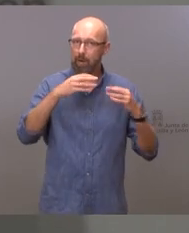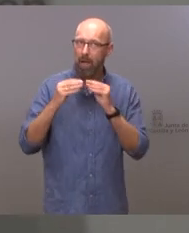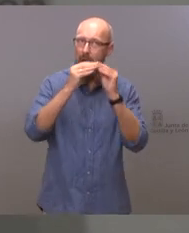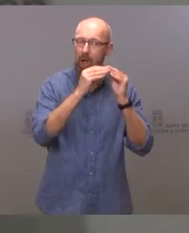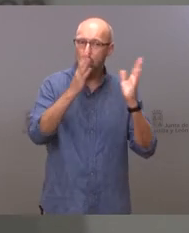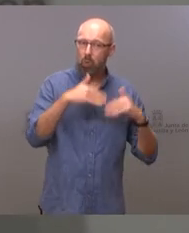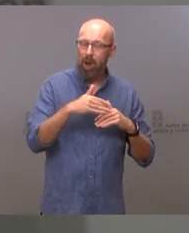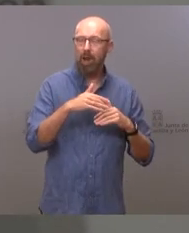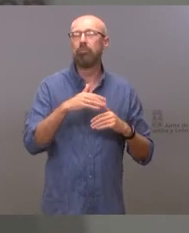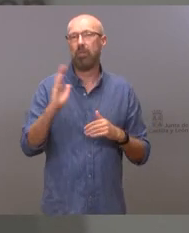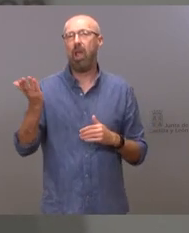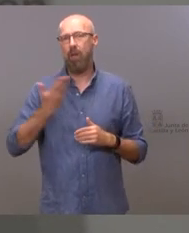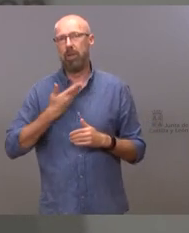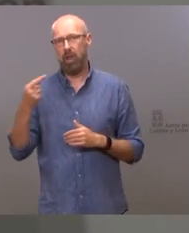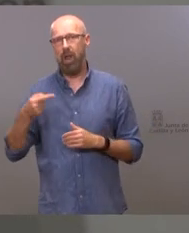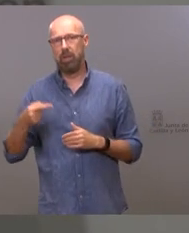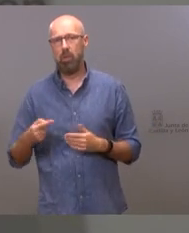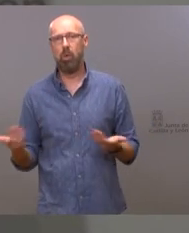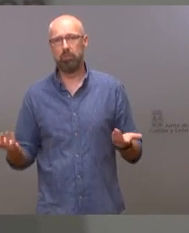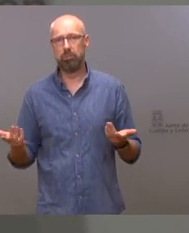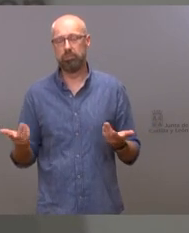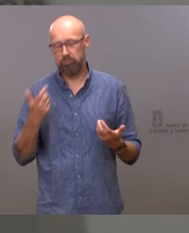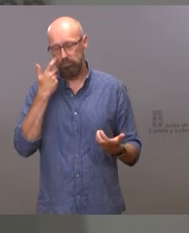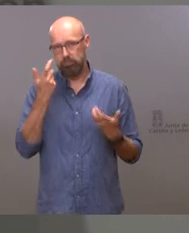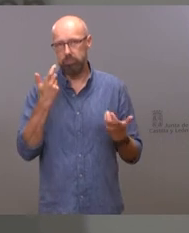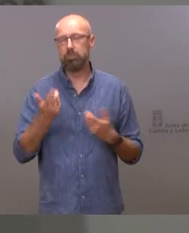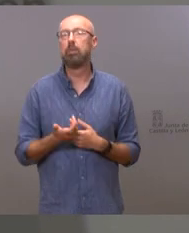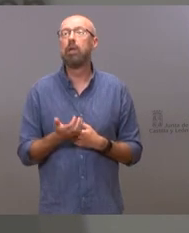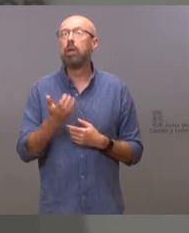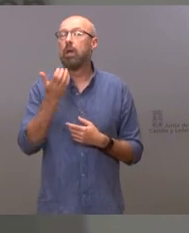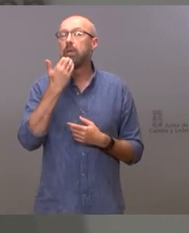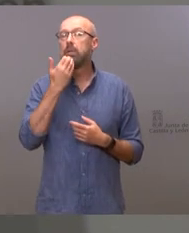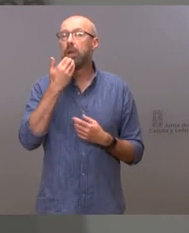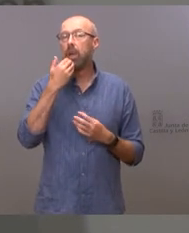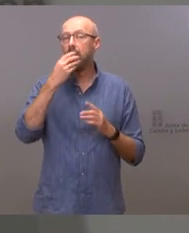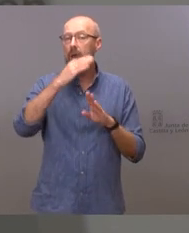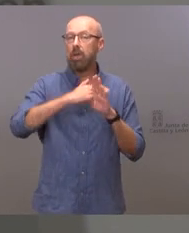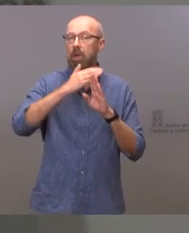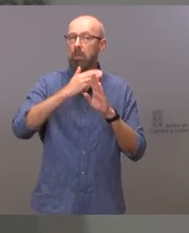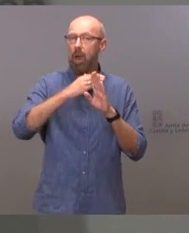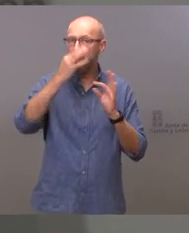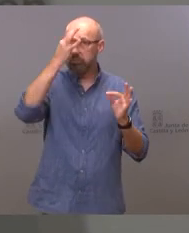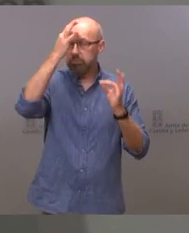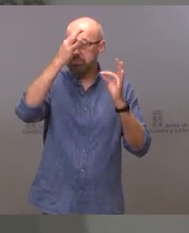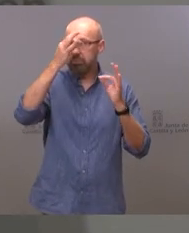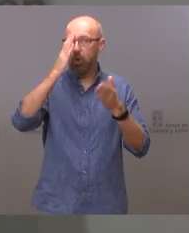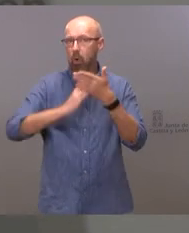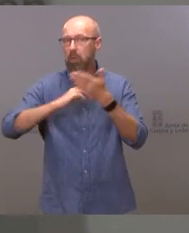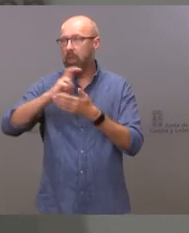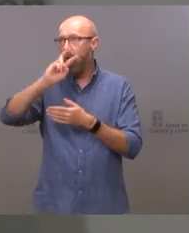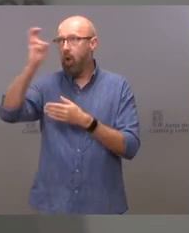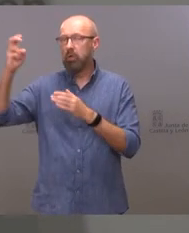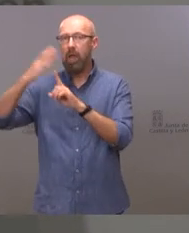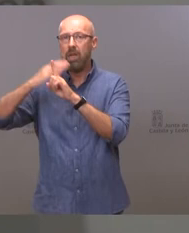campo de manera muy notable muy notable porque si los niveles de exigencia en la EBAU en otras comunidades son